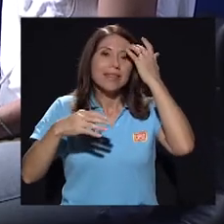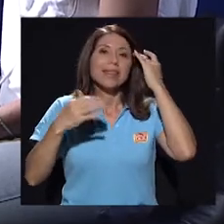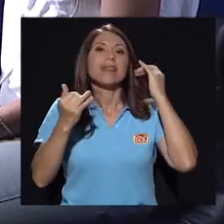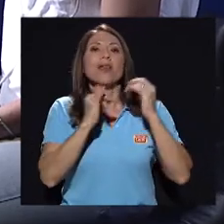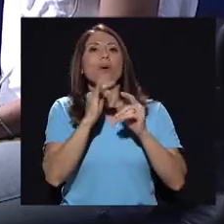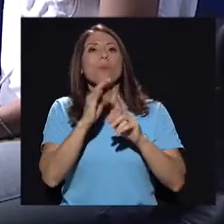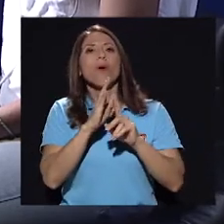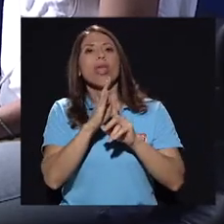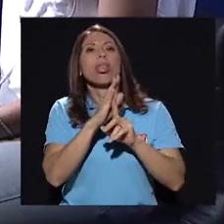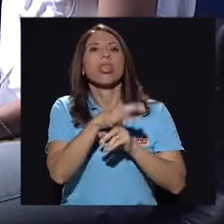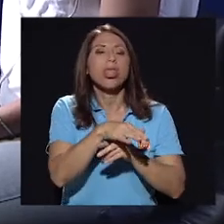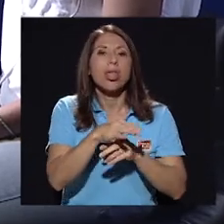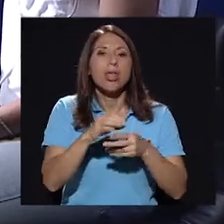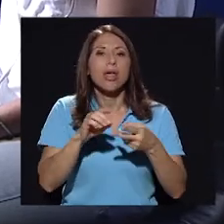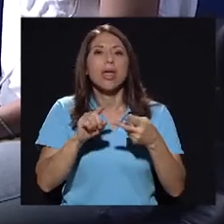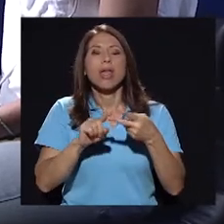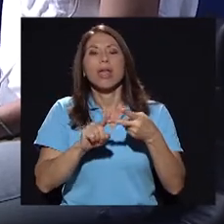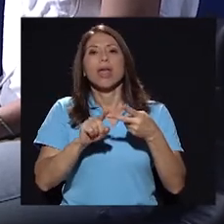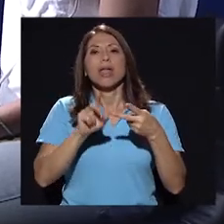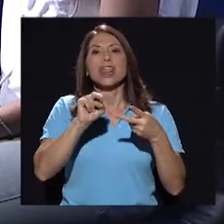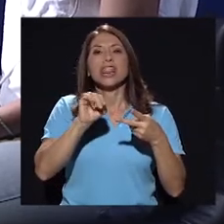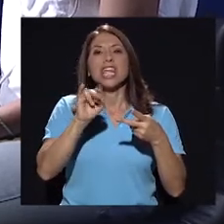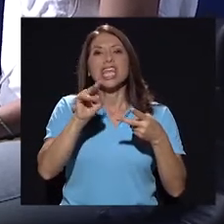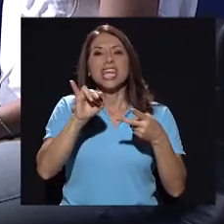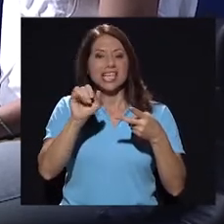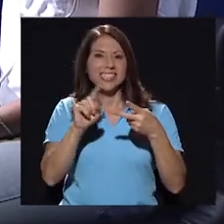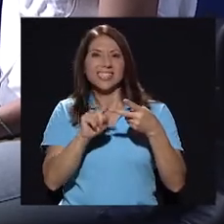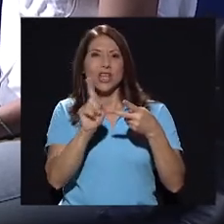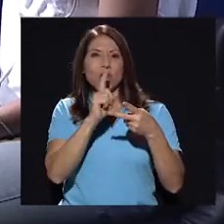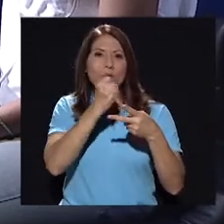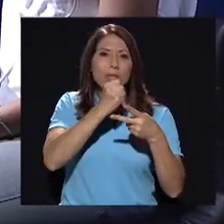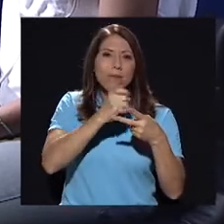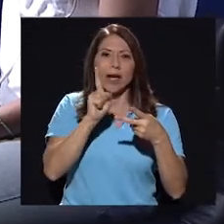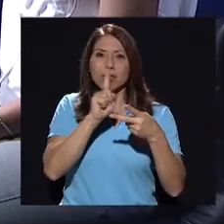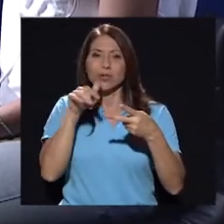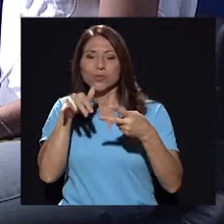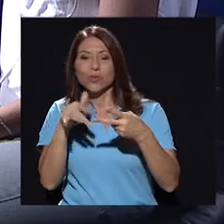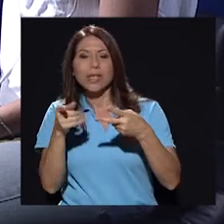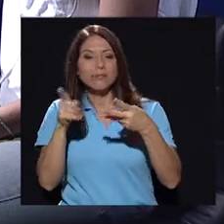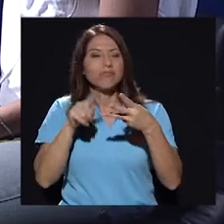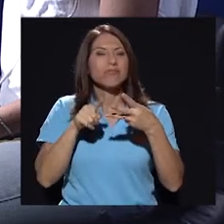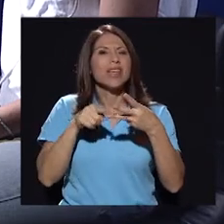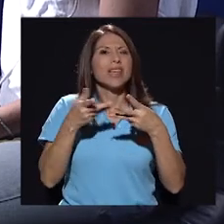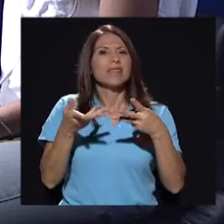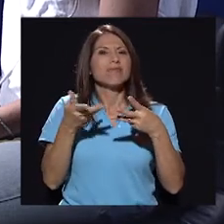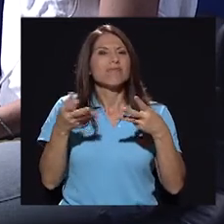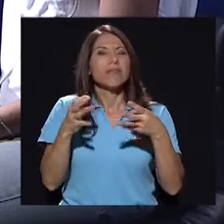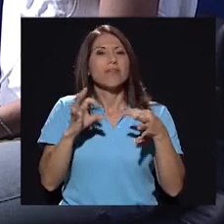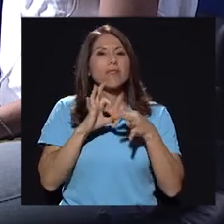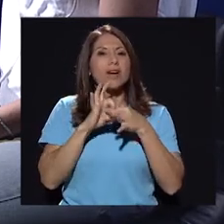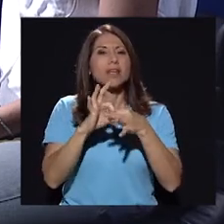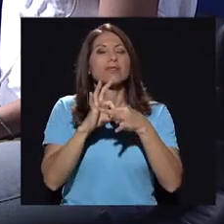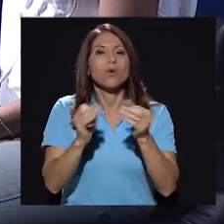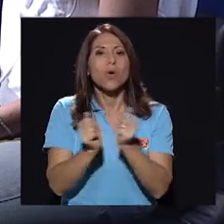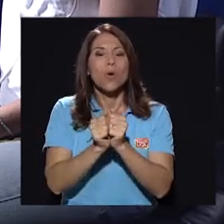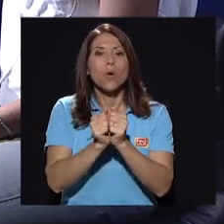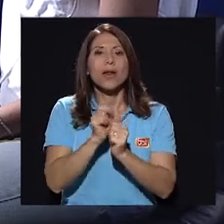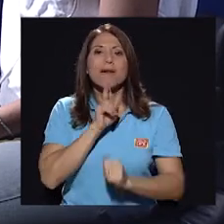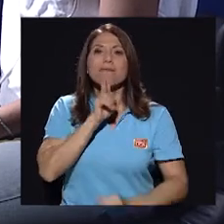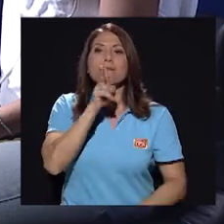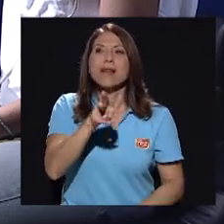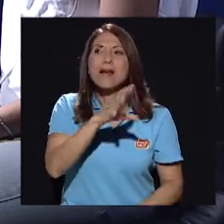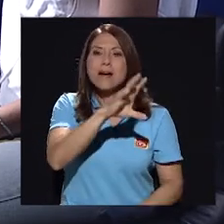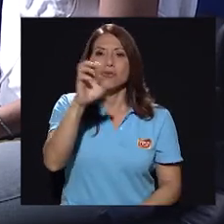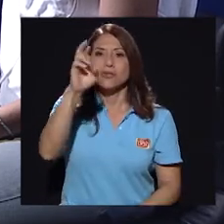de los ninis, verdad, que tanto se adentra en eso y otra cosa importante es que tanto tiene relación con la